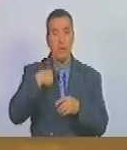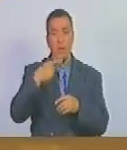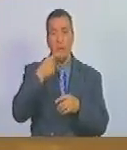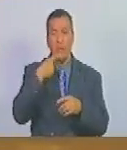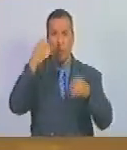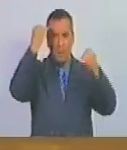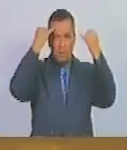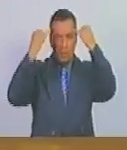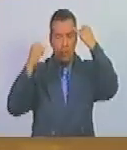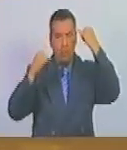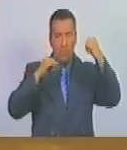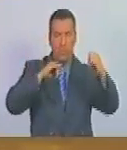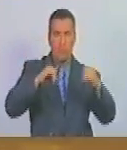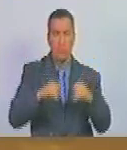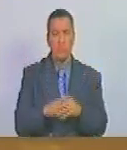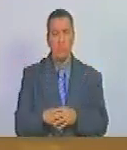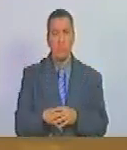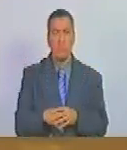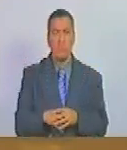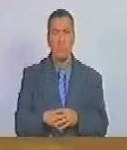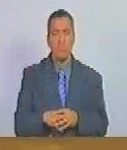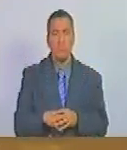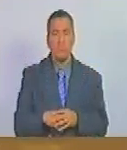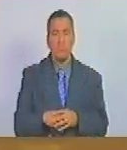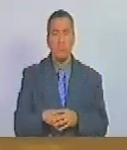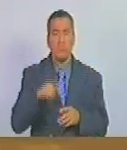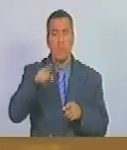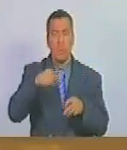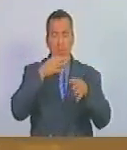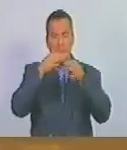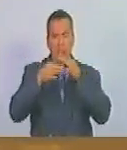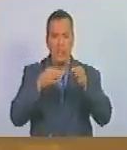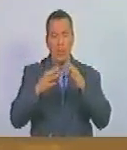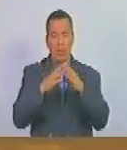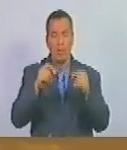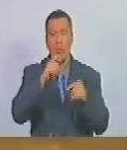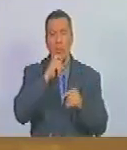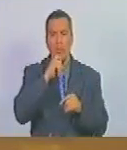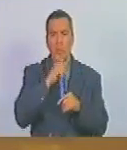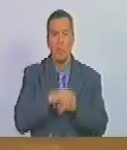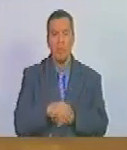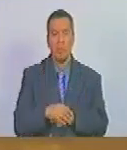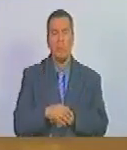estratega, por eso es que hablamos de las dificultades,